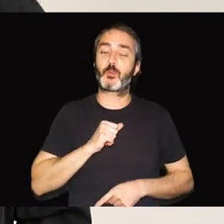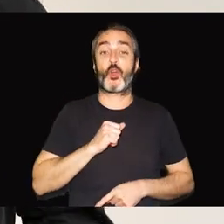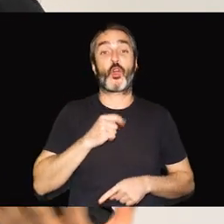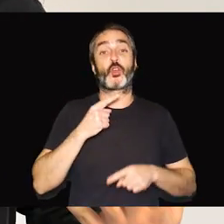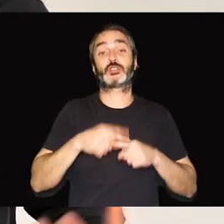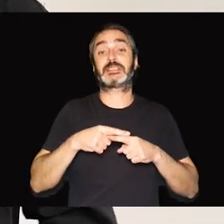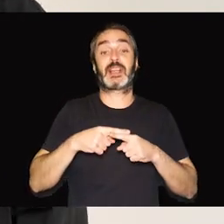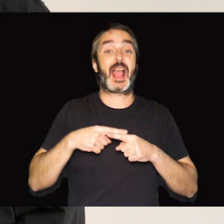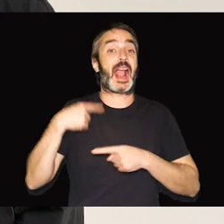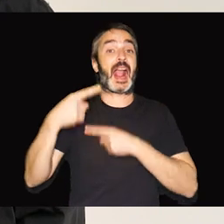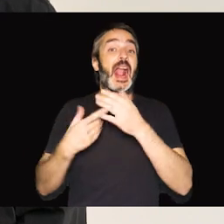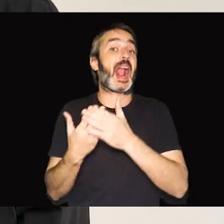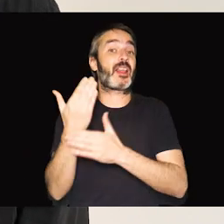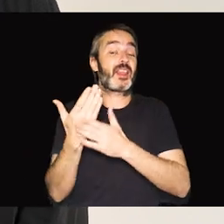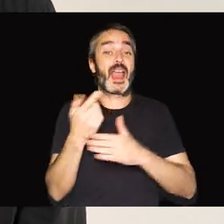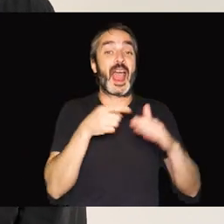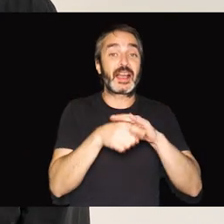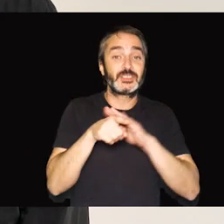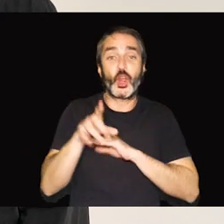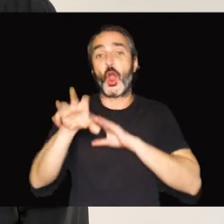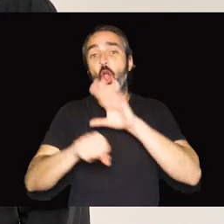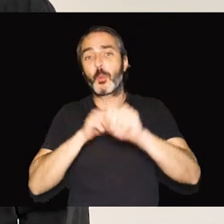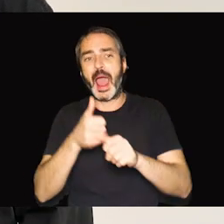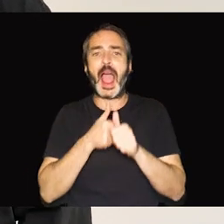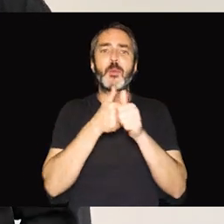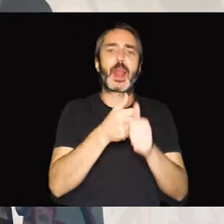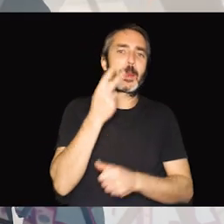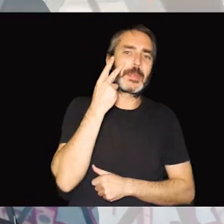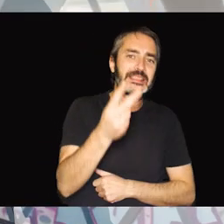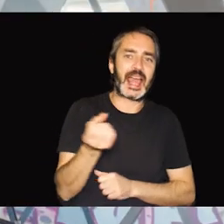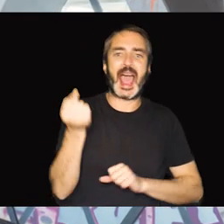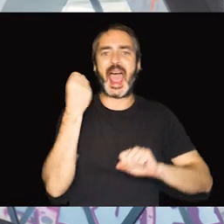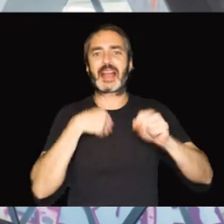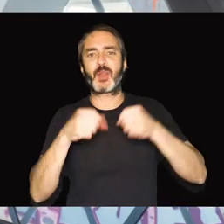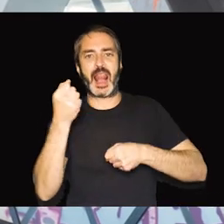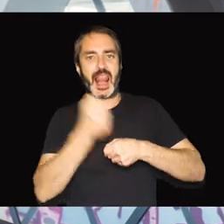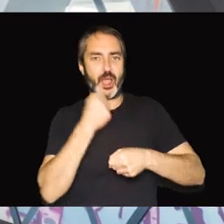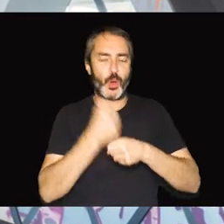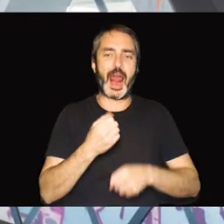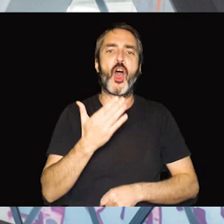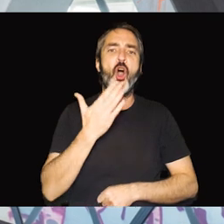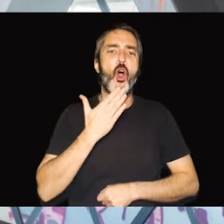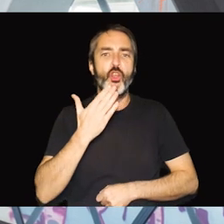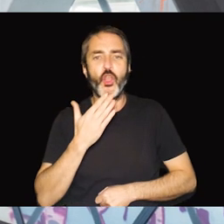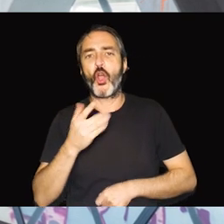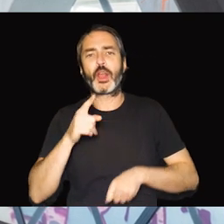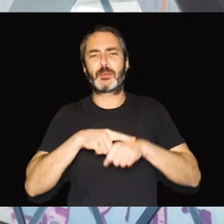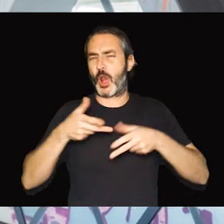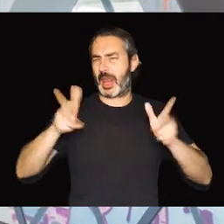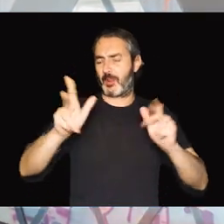día a día, de gestiones o de compras, acompañamientos a visitas o actividades laborales o de ocio y tiempo libre.